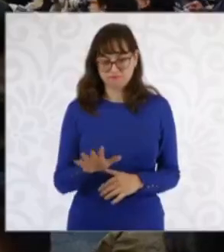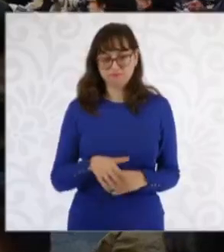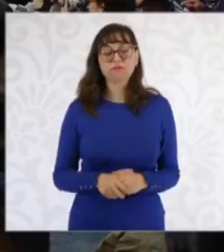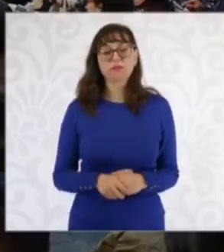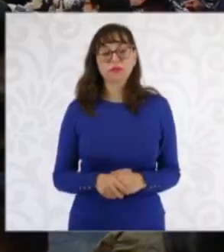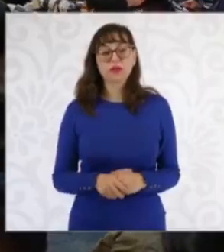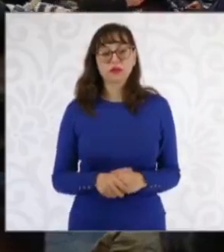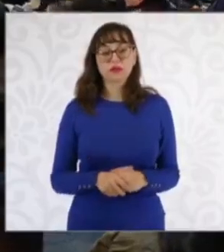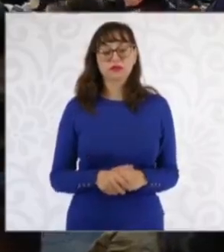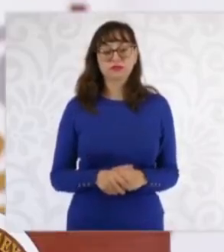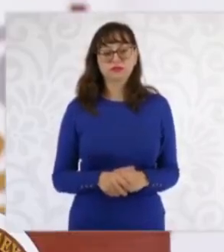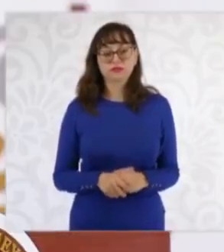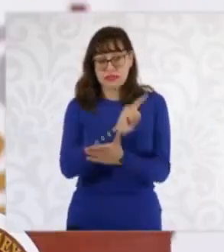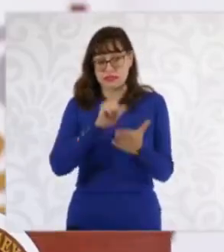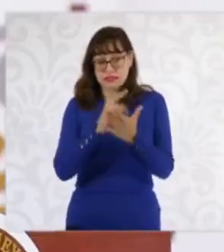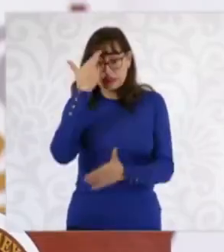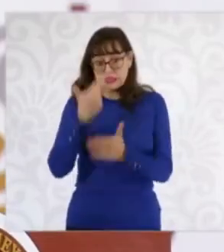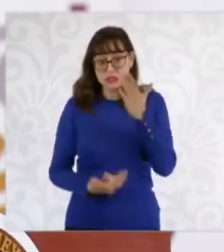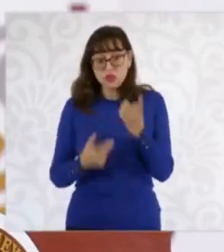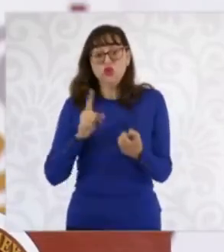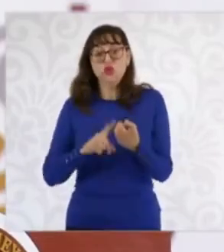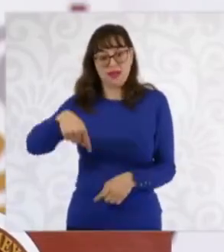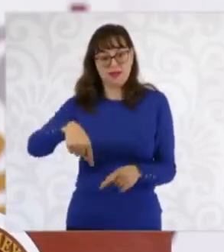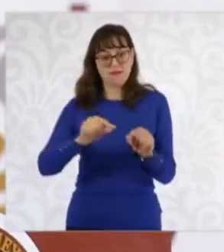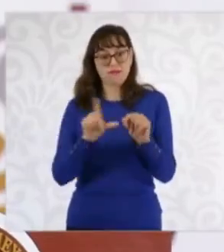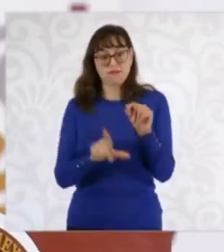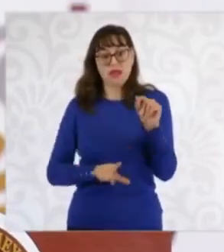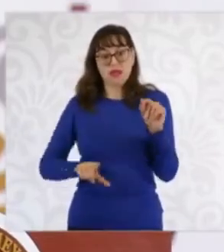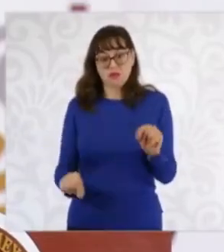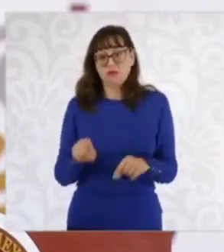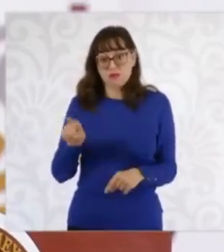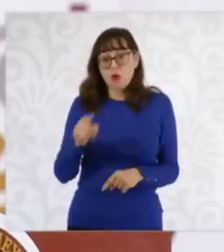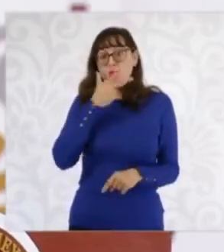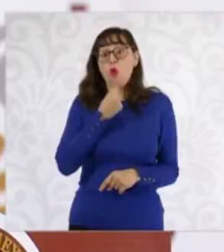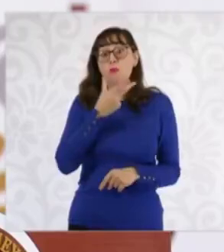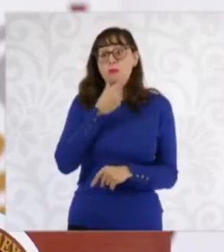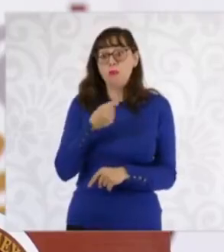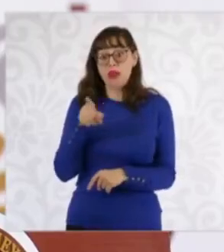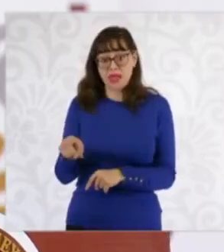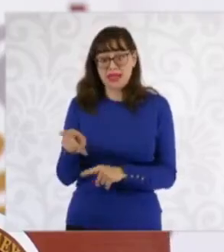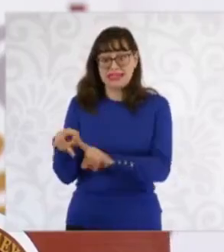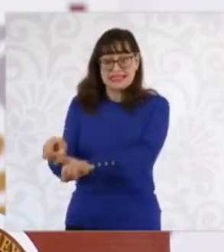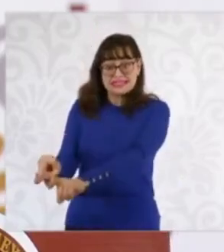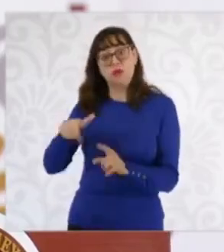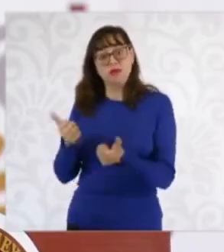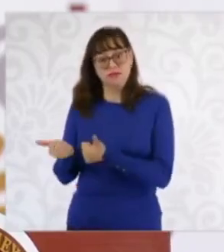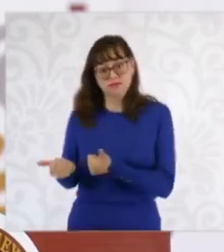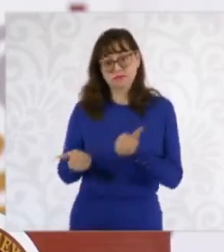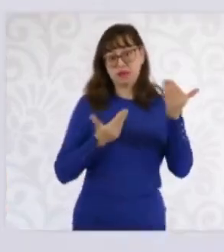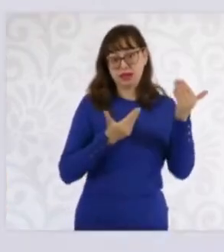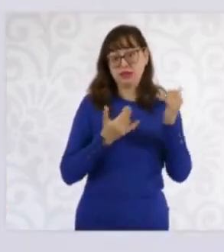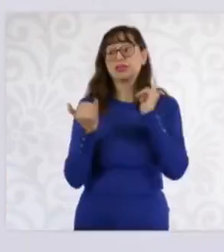Primero, el delito se cometió en México. Fue un secuestro y hay una serie de investigaciones sobre los homicidios que se cometieron.